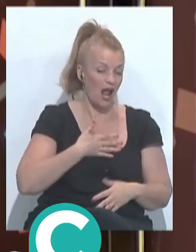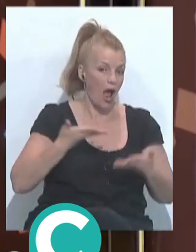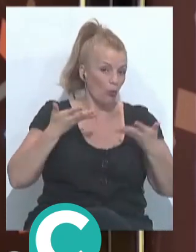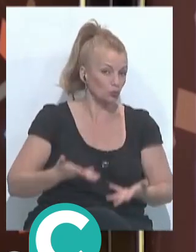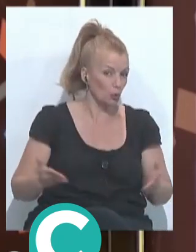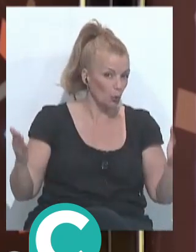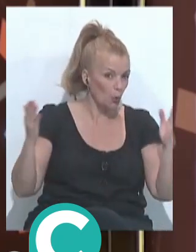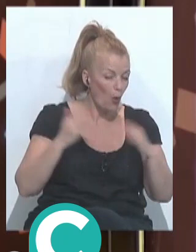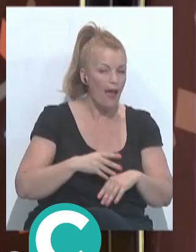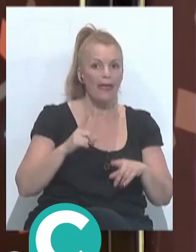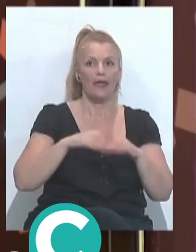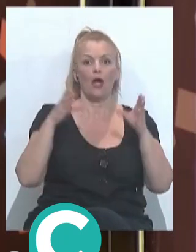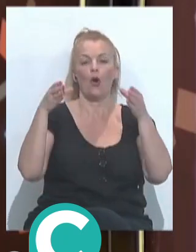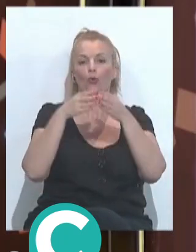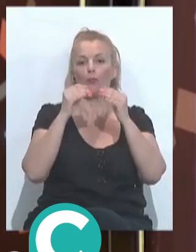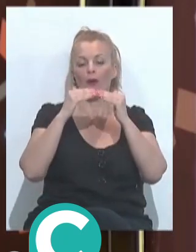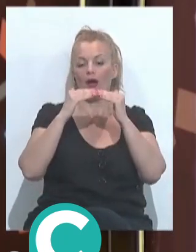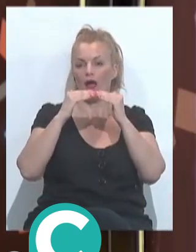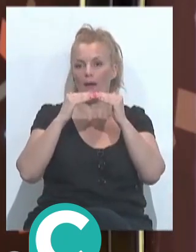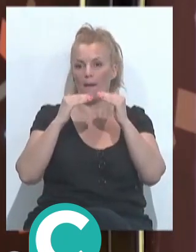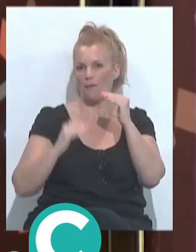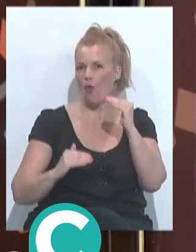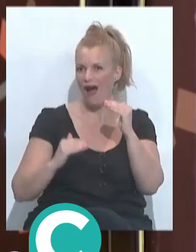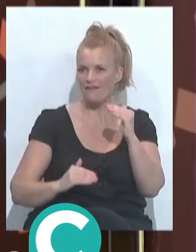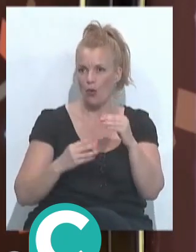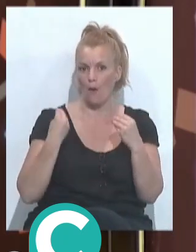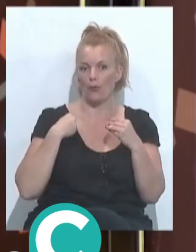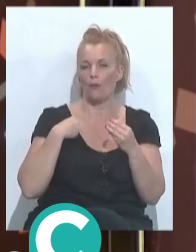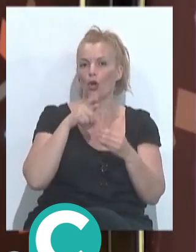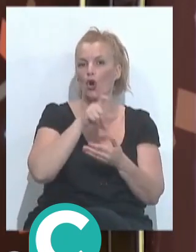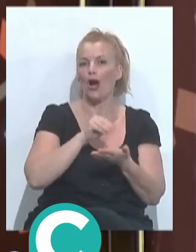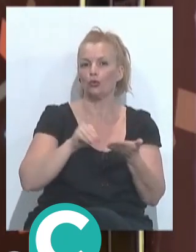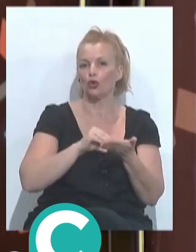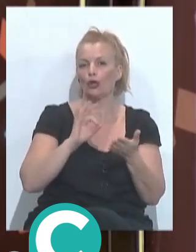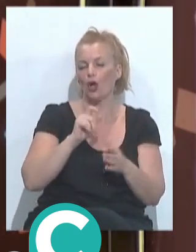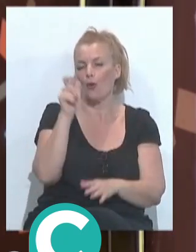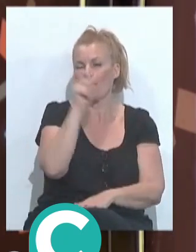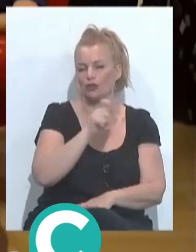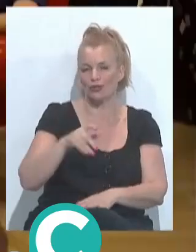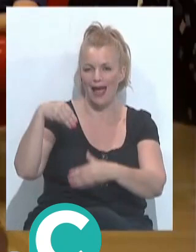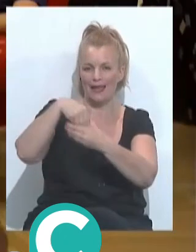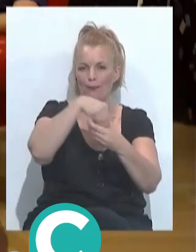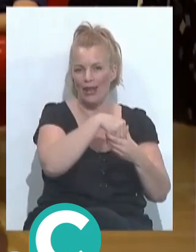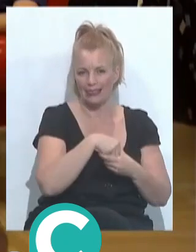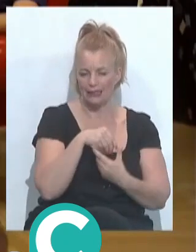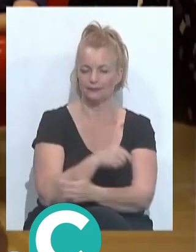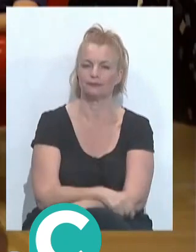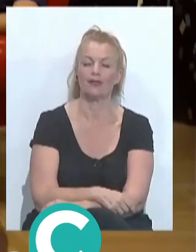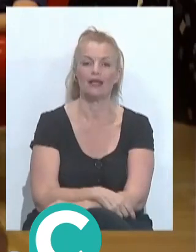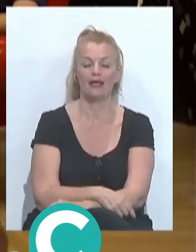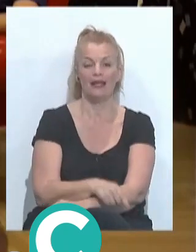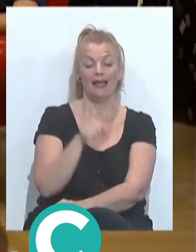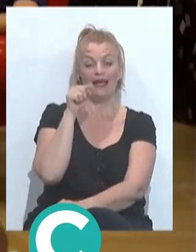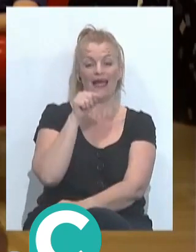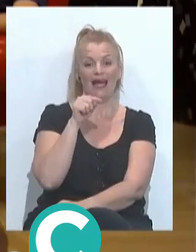quedan más abajo de lo que esperan los propios autores o intérpretes. Sí, con lo que estaba diciendo este